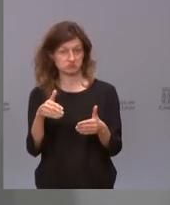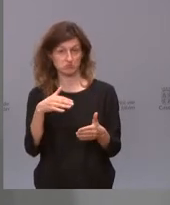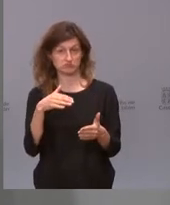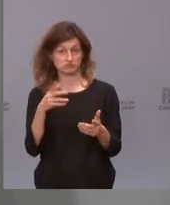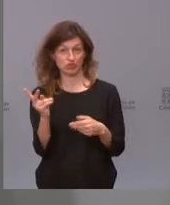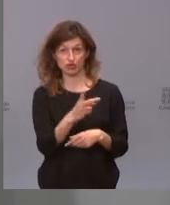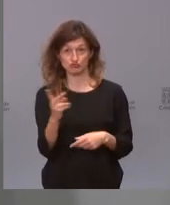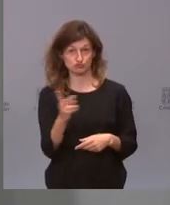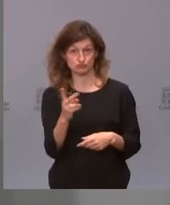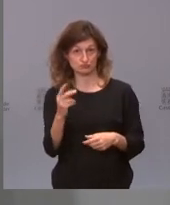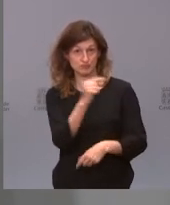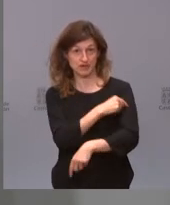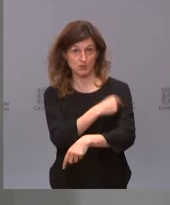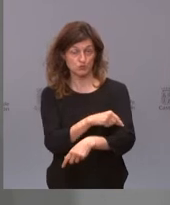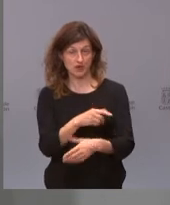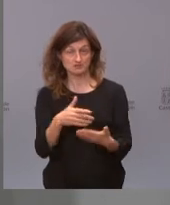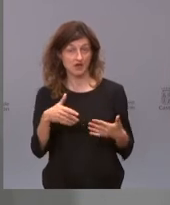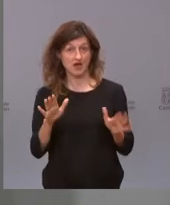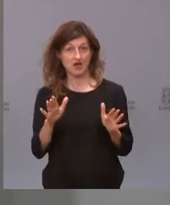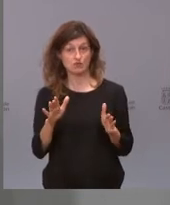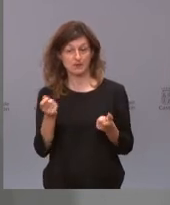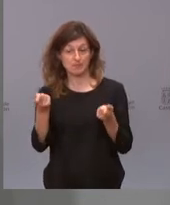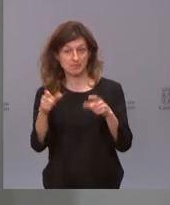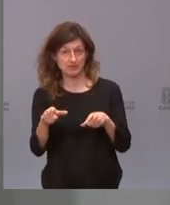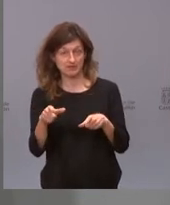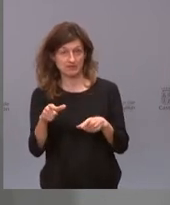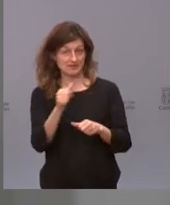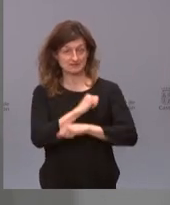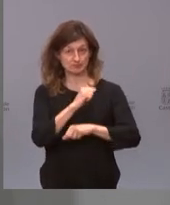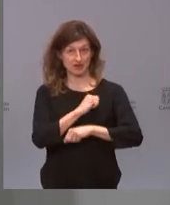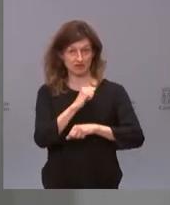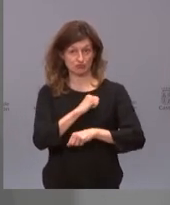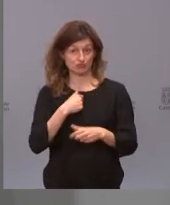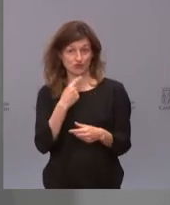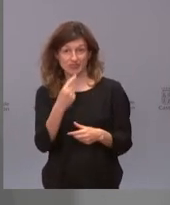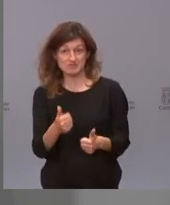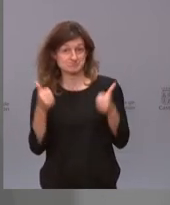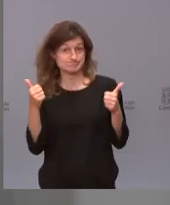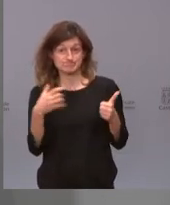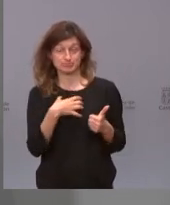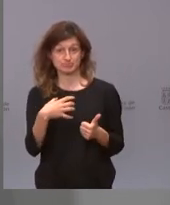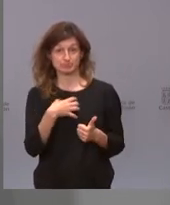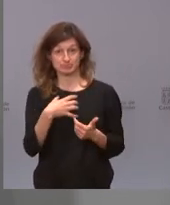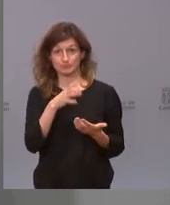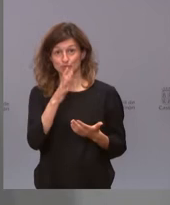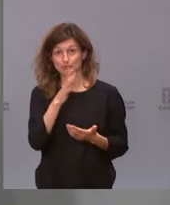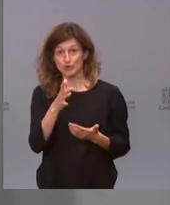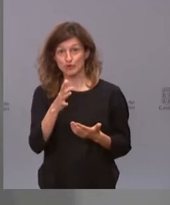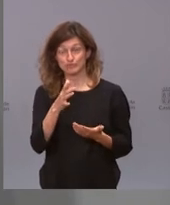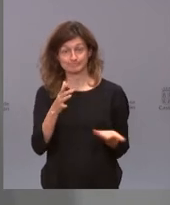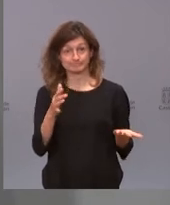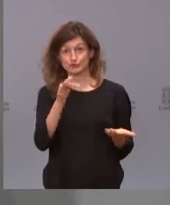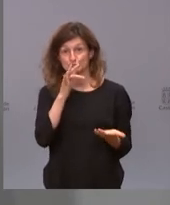las dos, aunque sean similares lo que estamos esperando. Yo ahí no puedo decir nada porque Janssen todavía